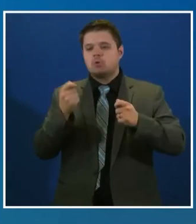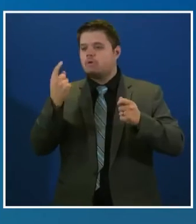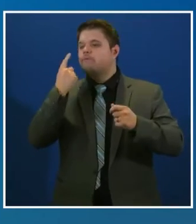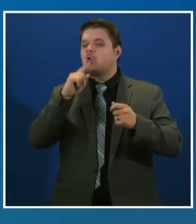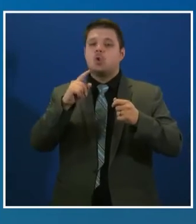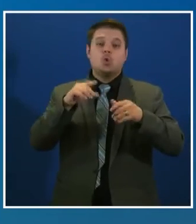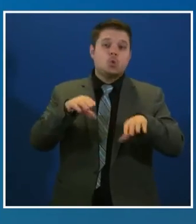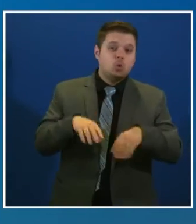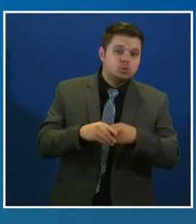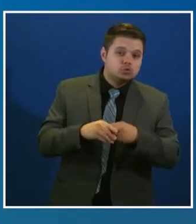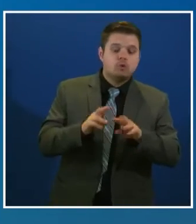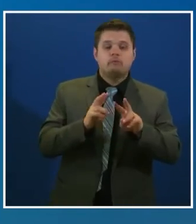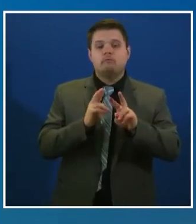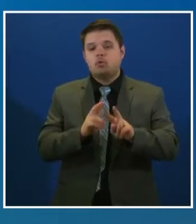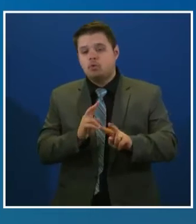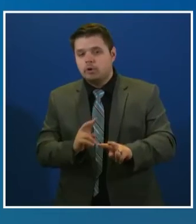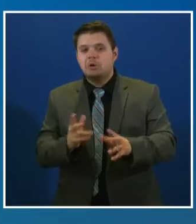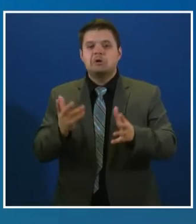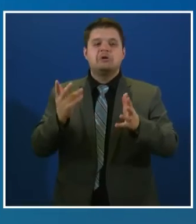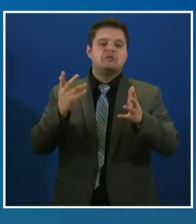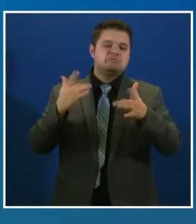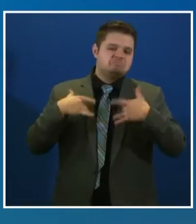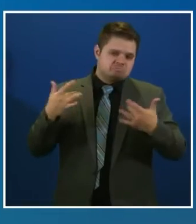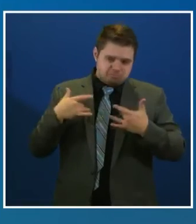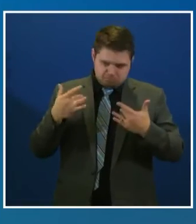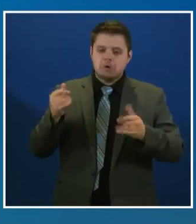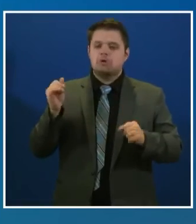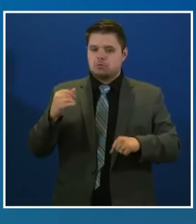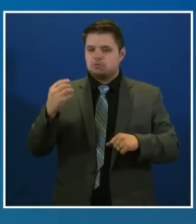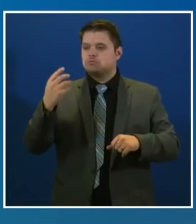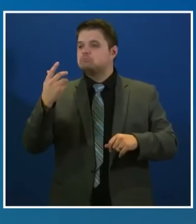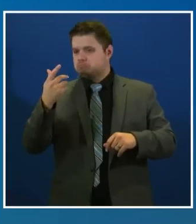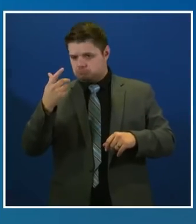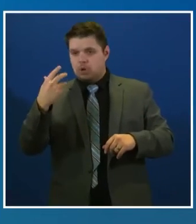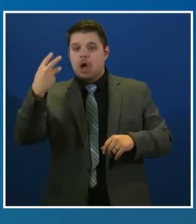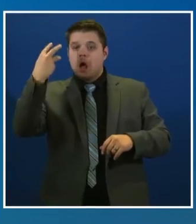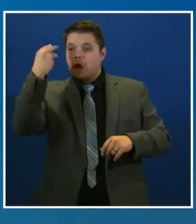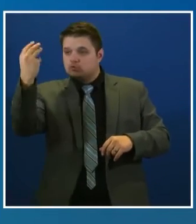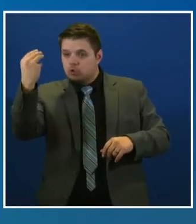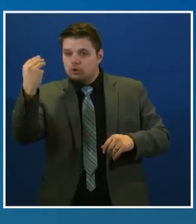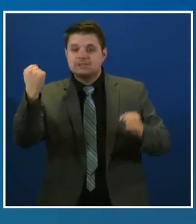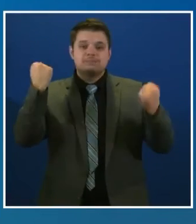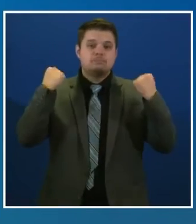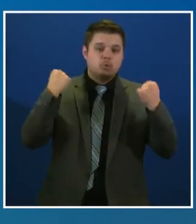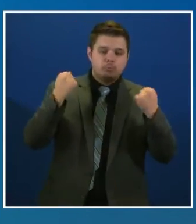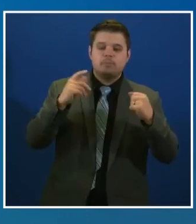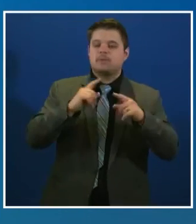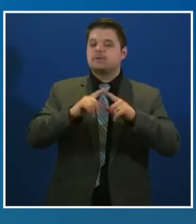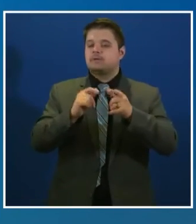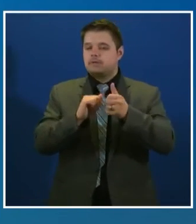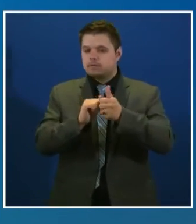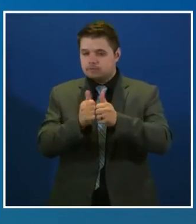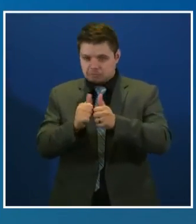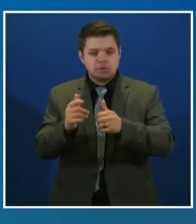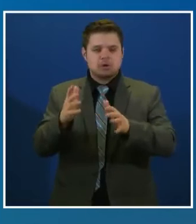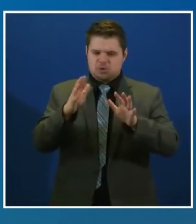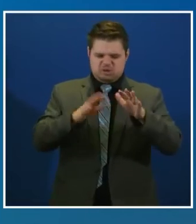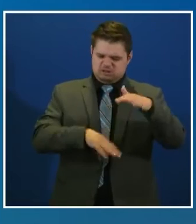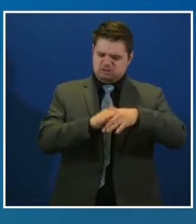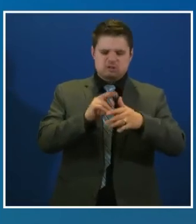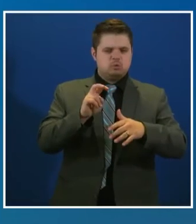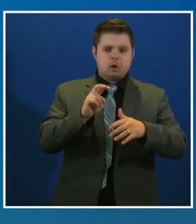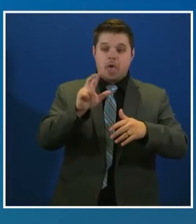casamientos y funerales y los deportes, el ejercicio y los espectáculos al aire libre pueden funcionar con un máximo de 200 personas.